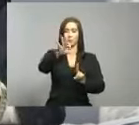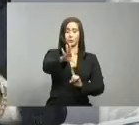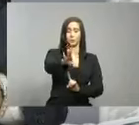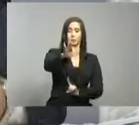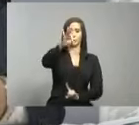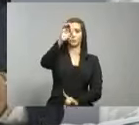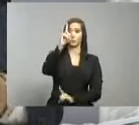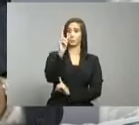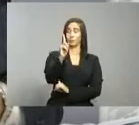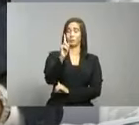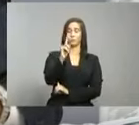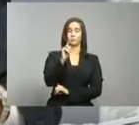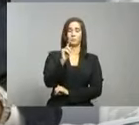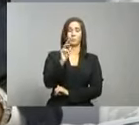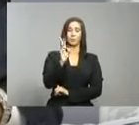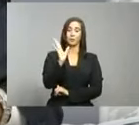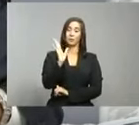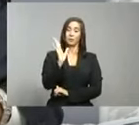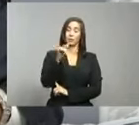miembros de este